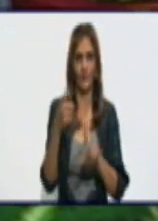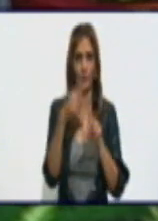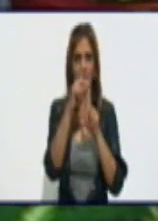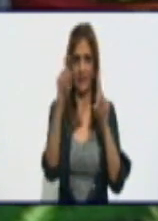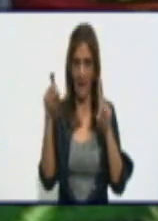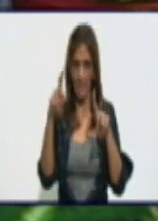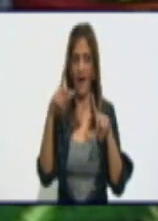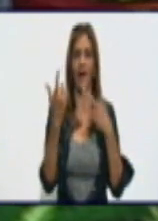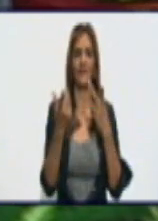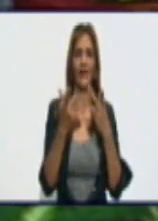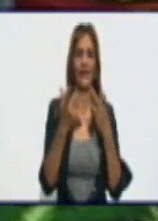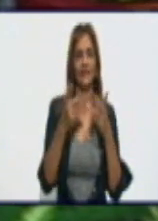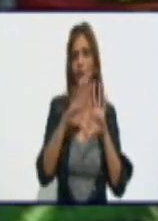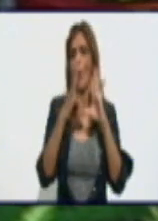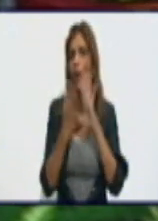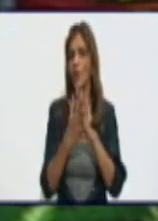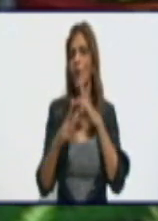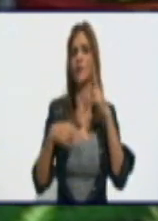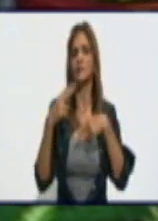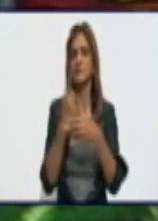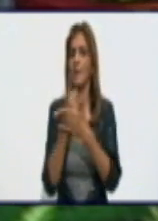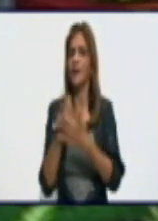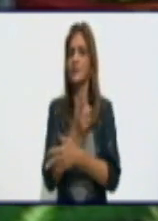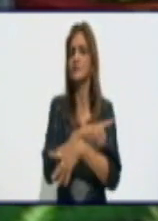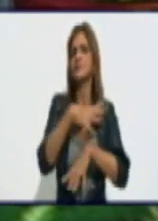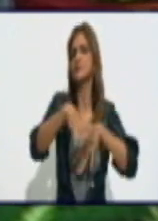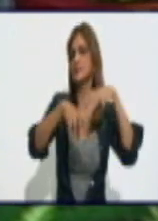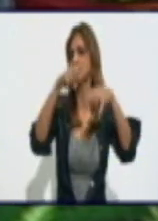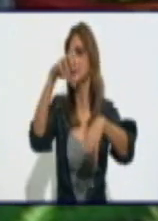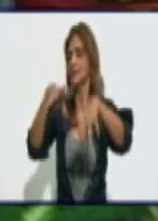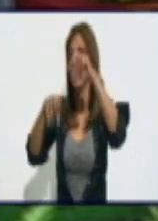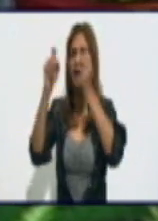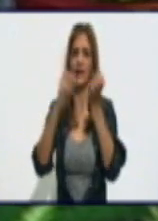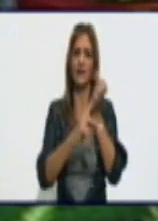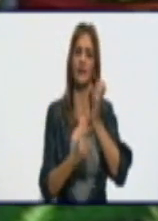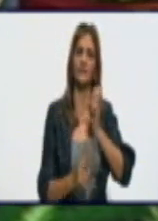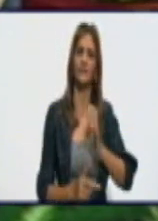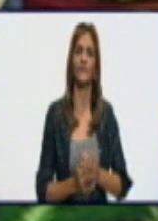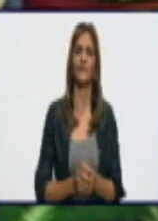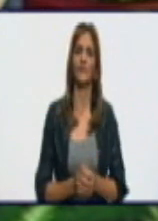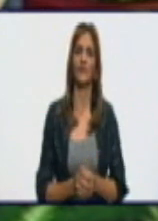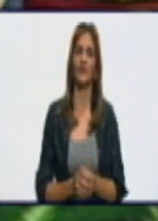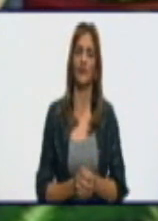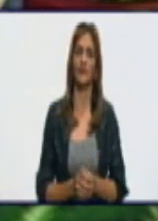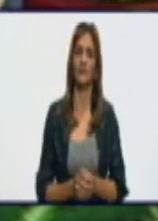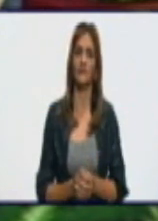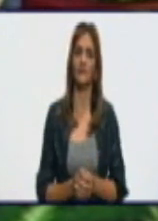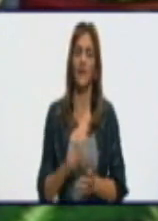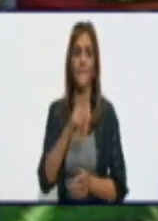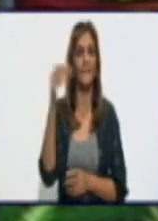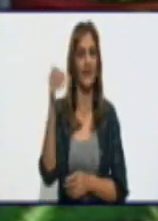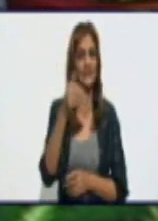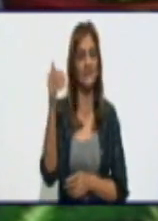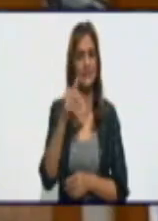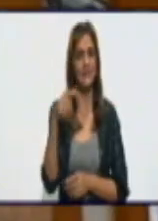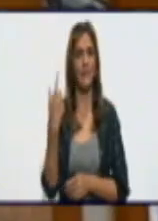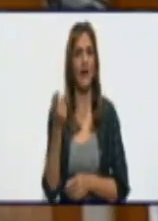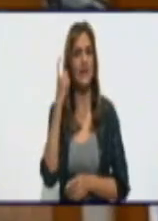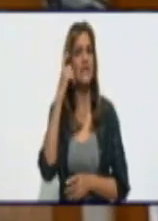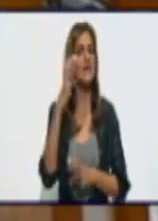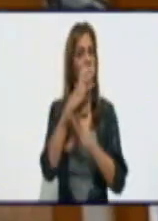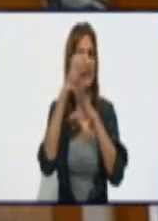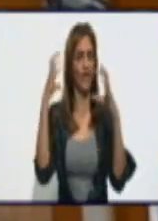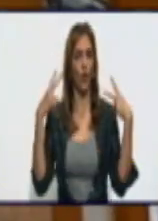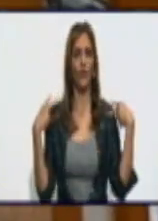programa, dando cumplimiento además a un acuerdo del Consejo de Defensa en Granma, la presencia del ingeniero Heider Montpier Rodríguez,